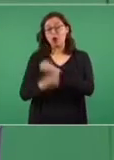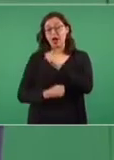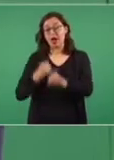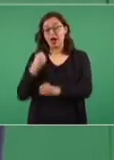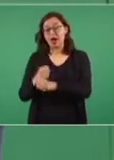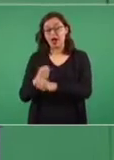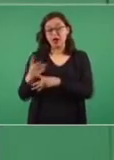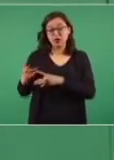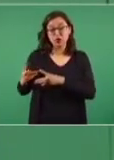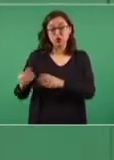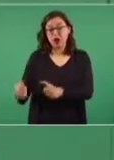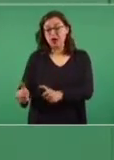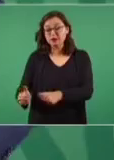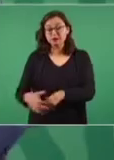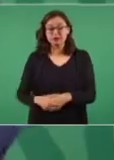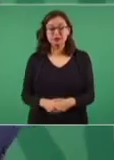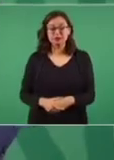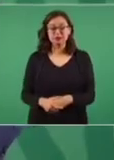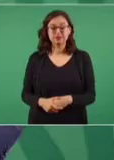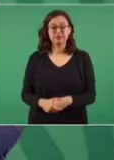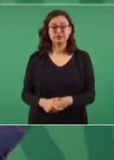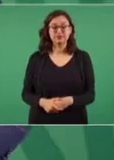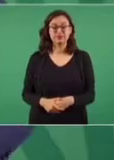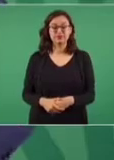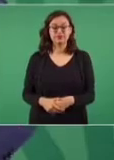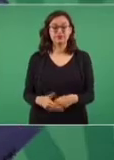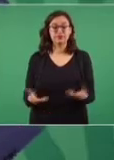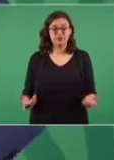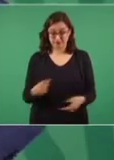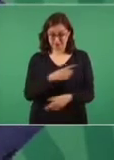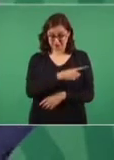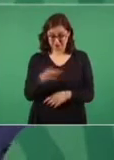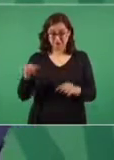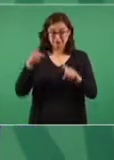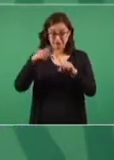¿Qué municipio de México, se los dejo de tarea,